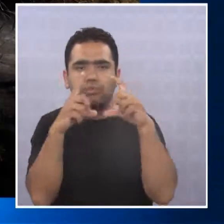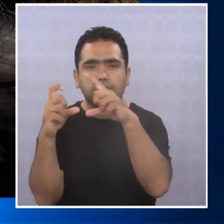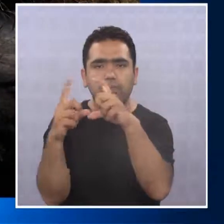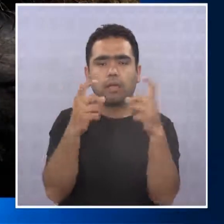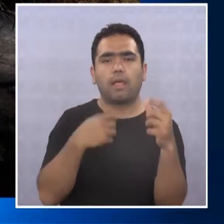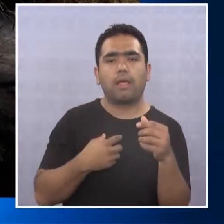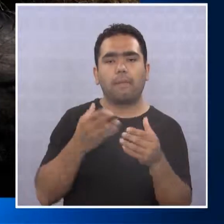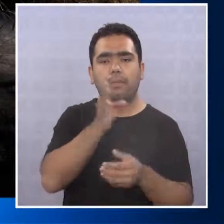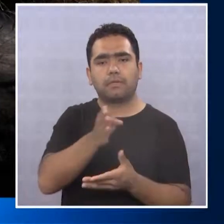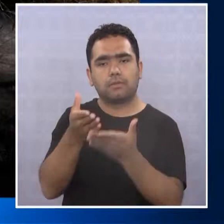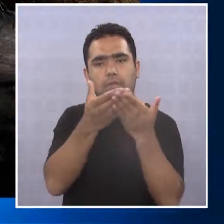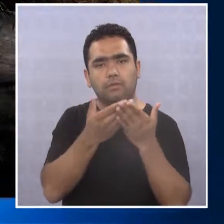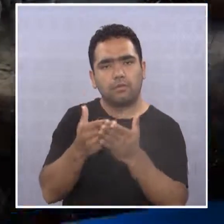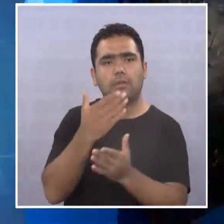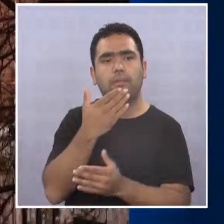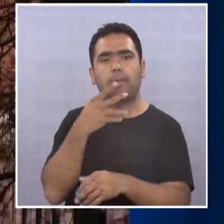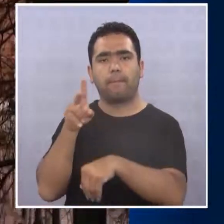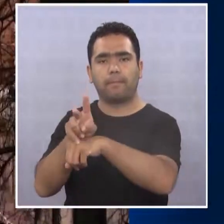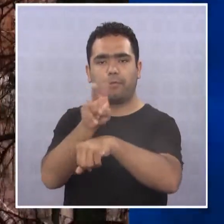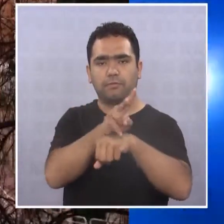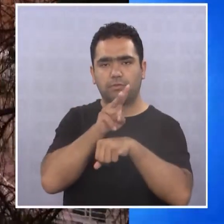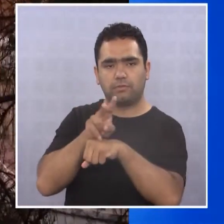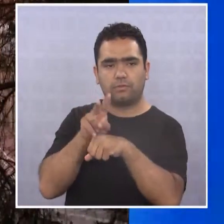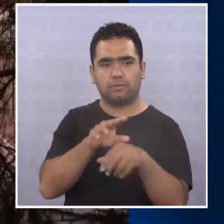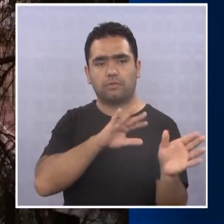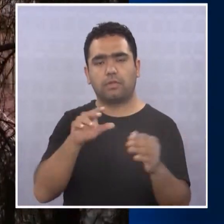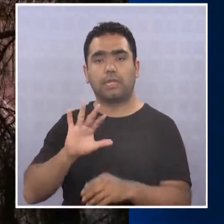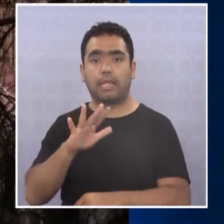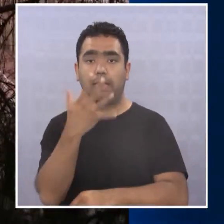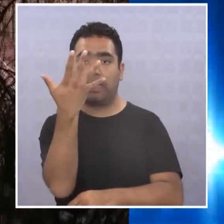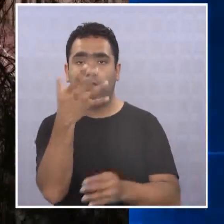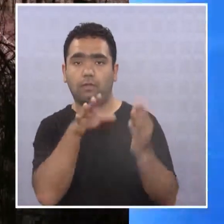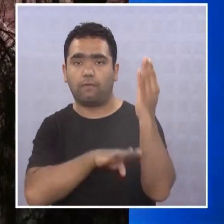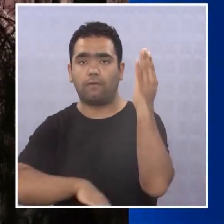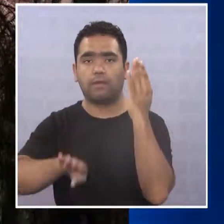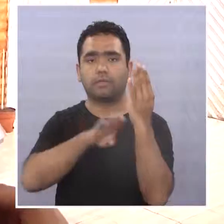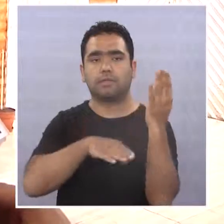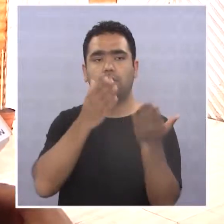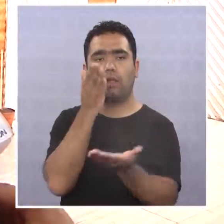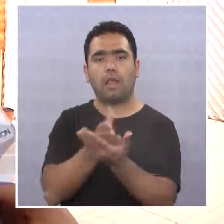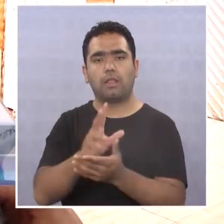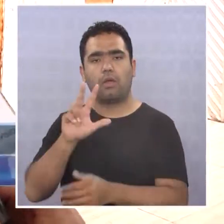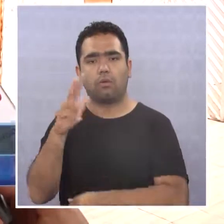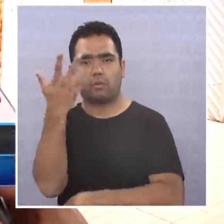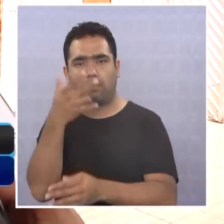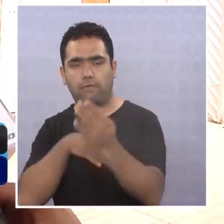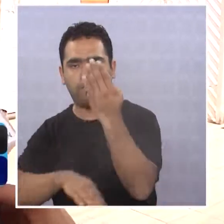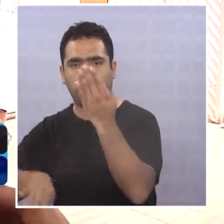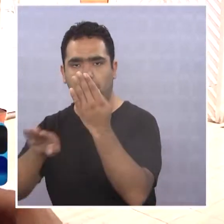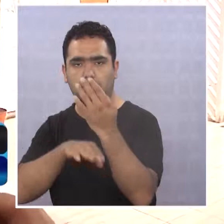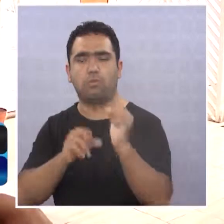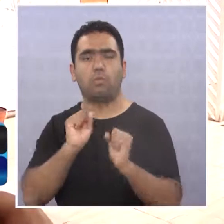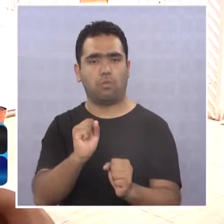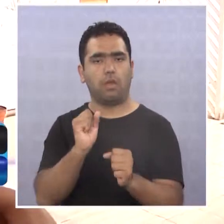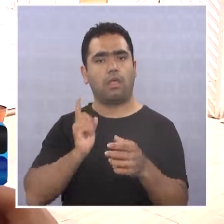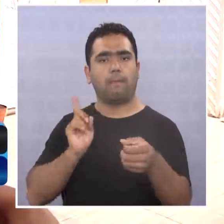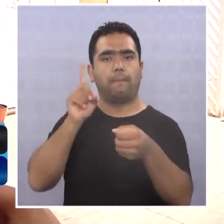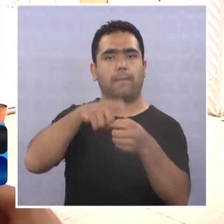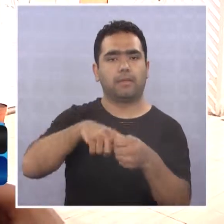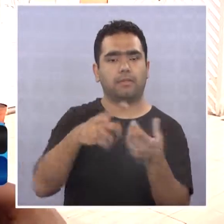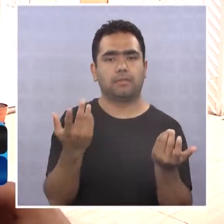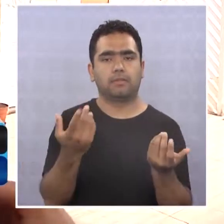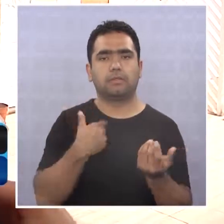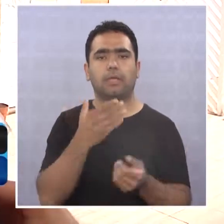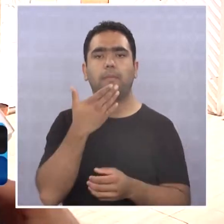profesores. En el cual los niños de quinto básico a octavo básico pueden participar en esta categoría, y